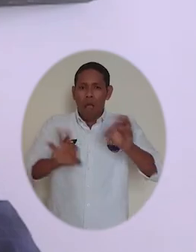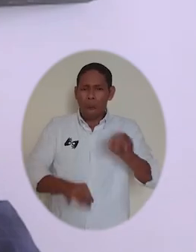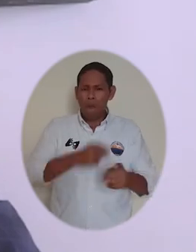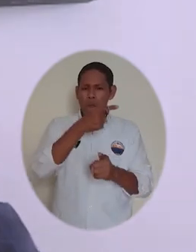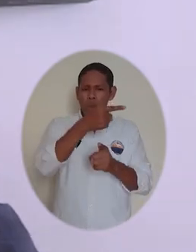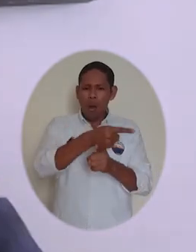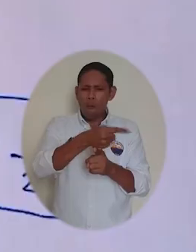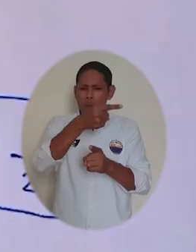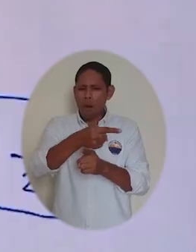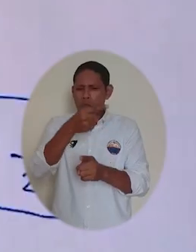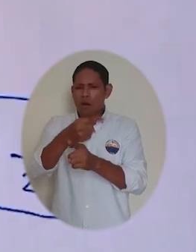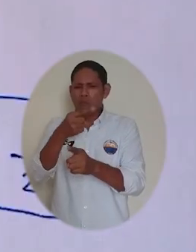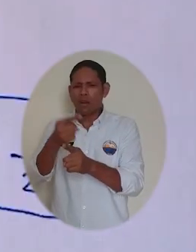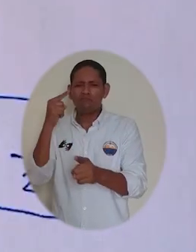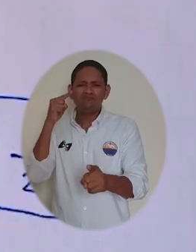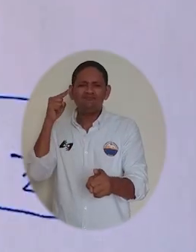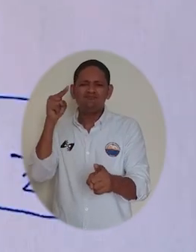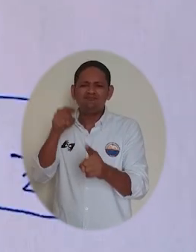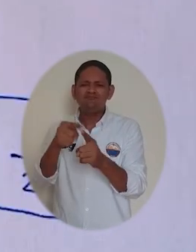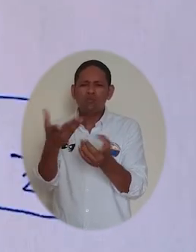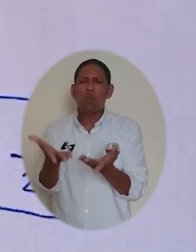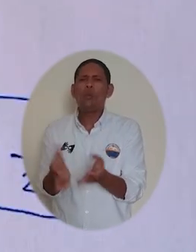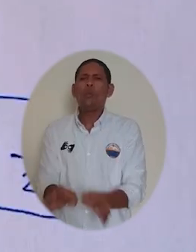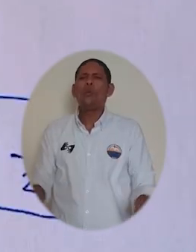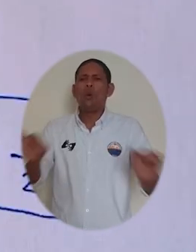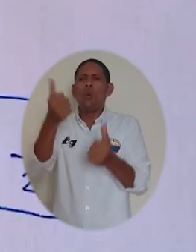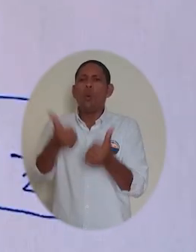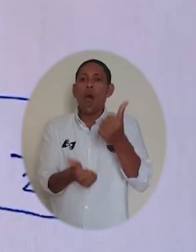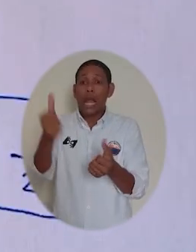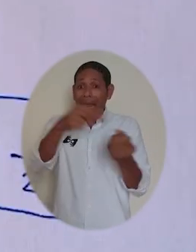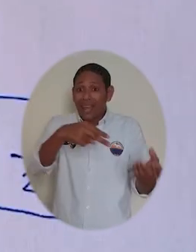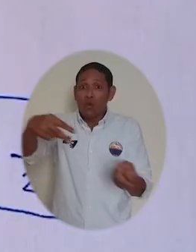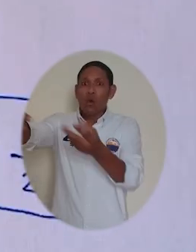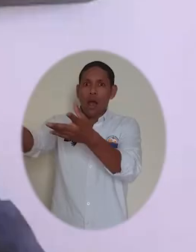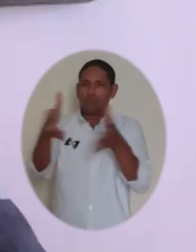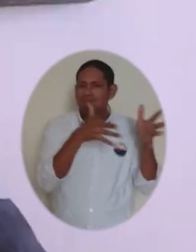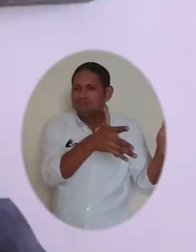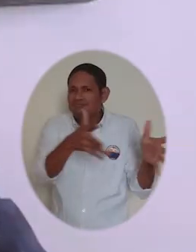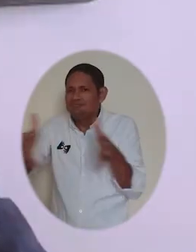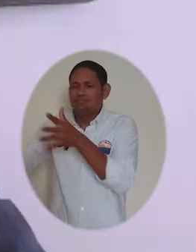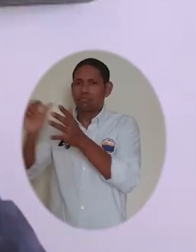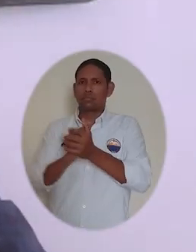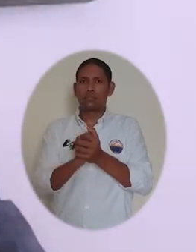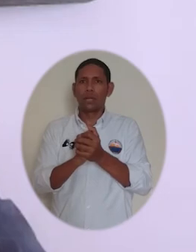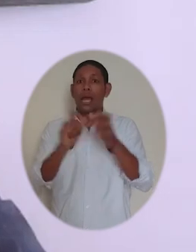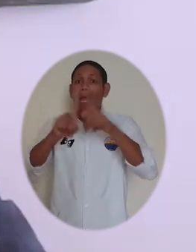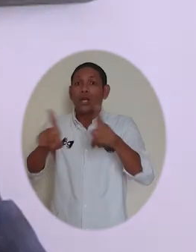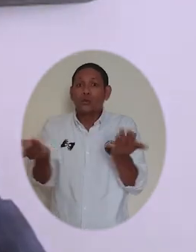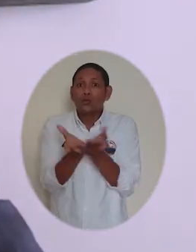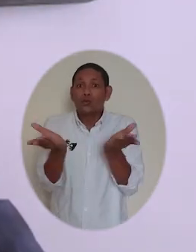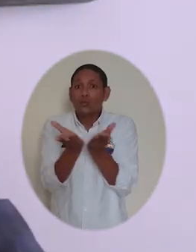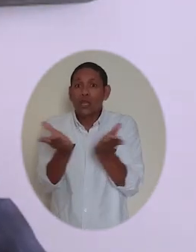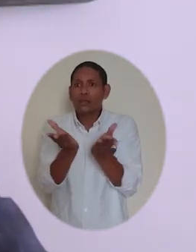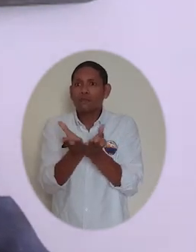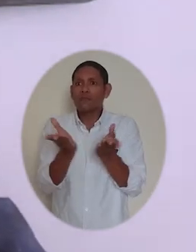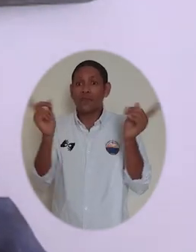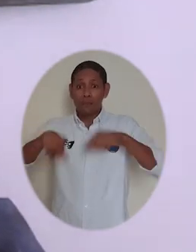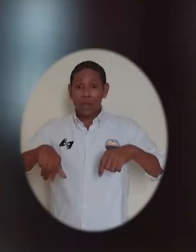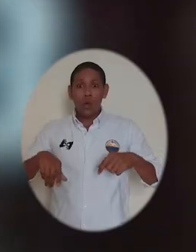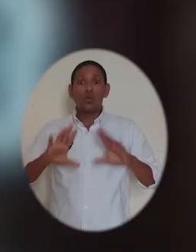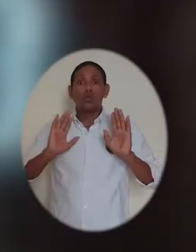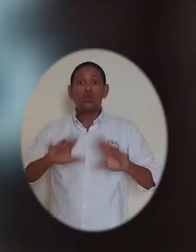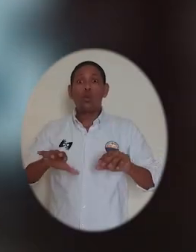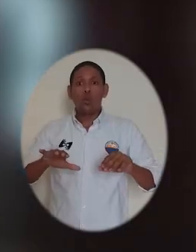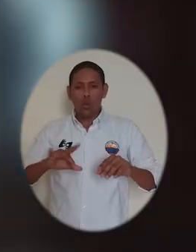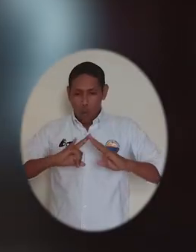fin de cumplir nuestro servicio de brindar educación superior. No solamente a sus alumnos, sino